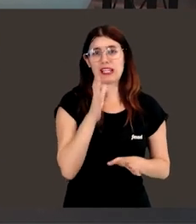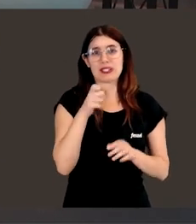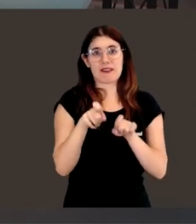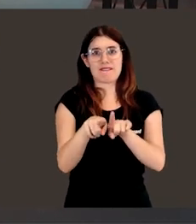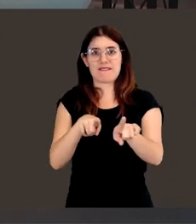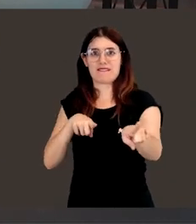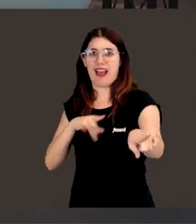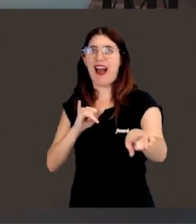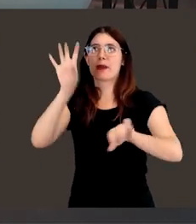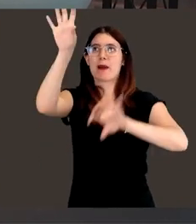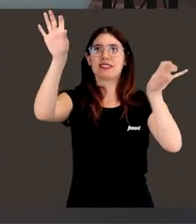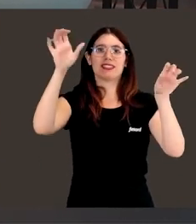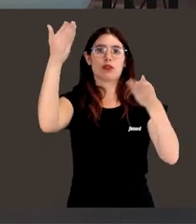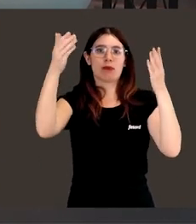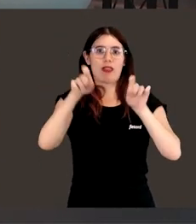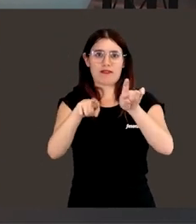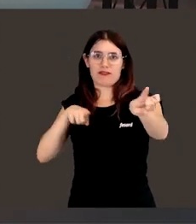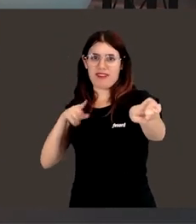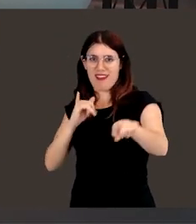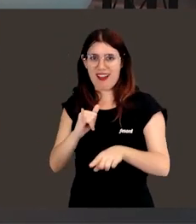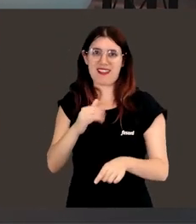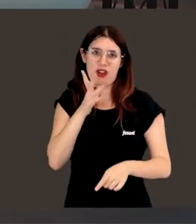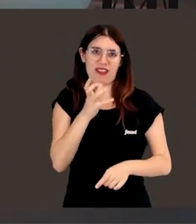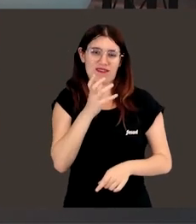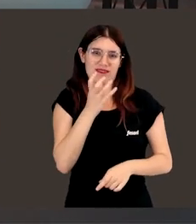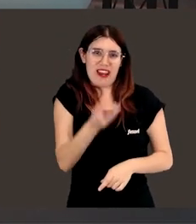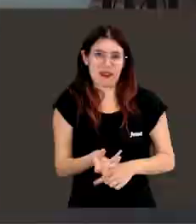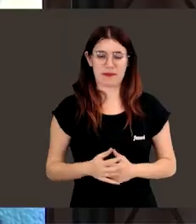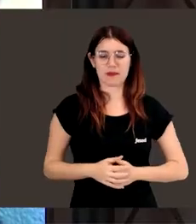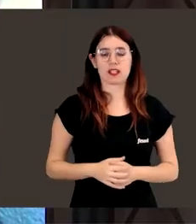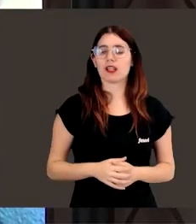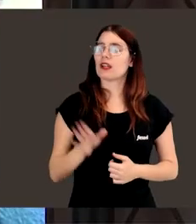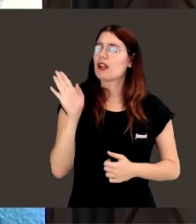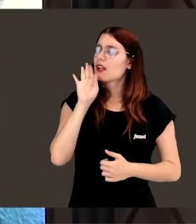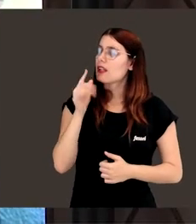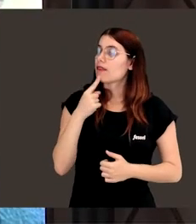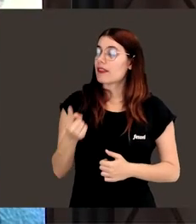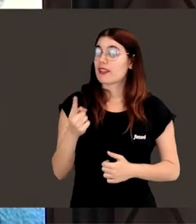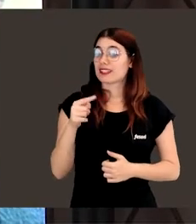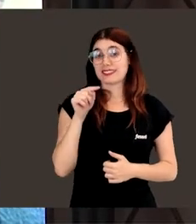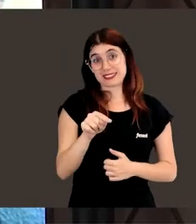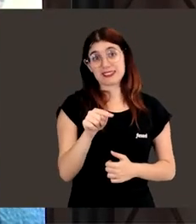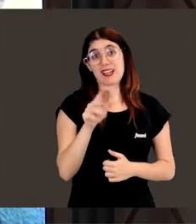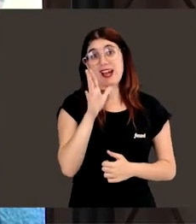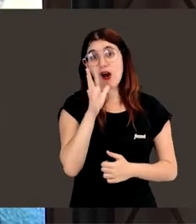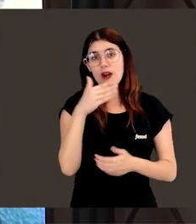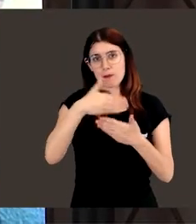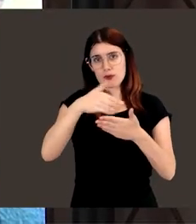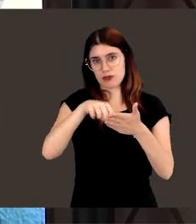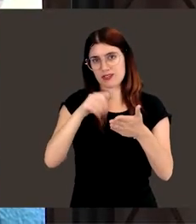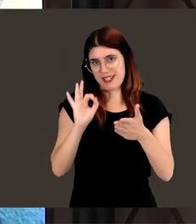llevamos y que cada vez tenemos que intentar que sea menor, ¿no? Bueno, decías que este es uno de los muros.